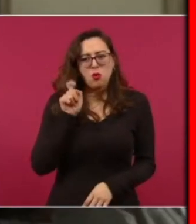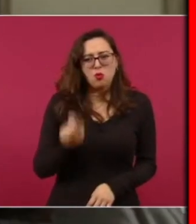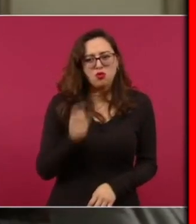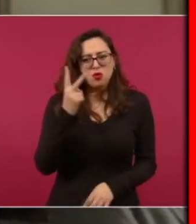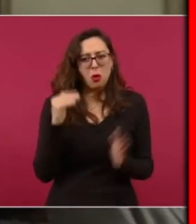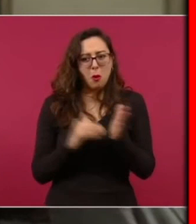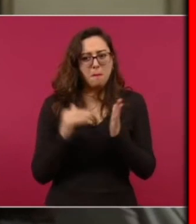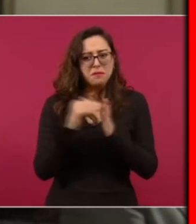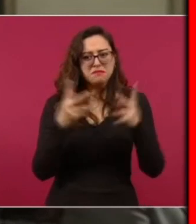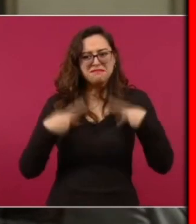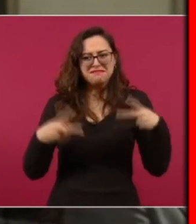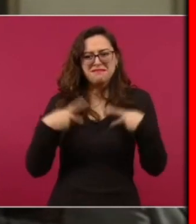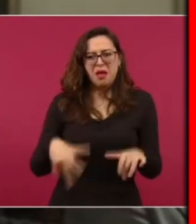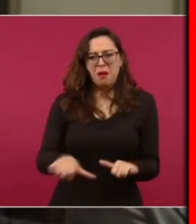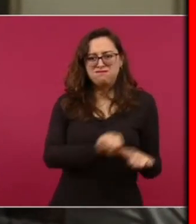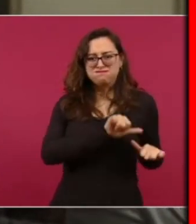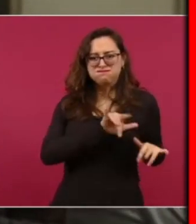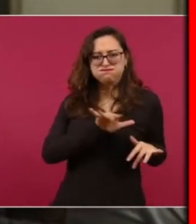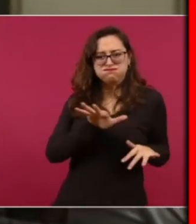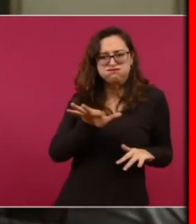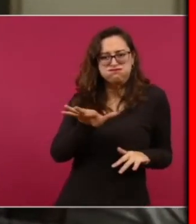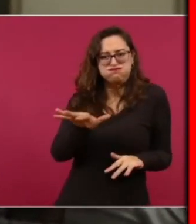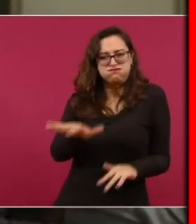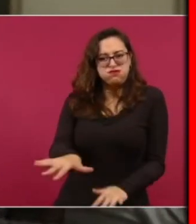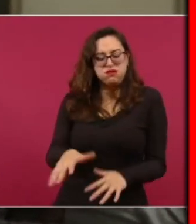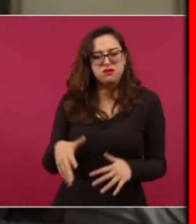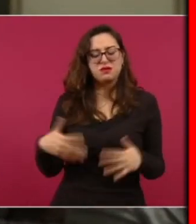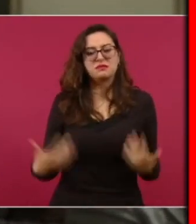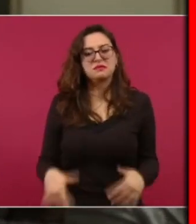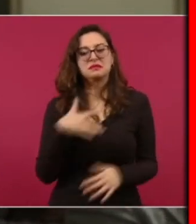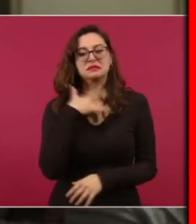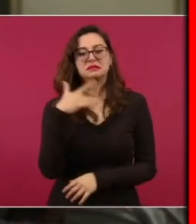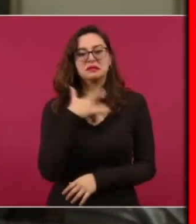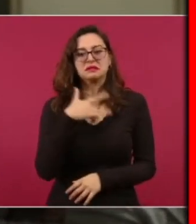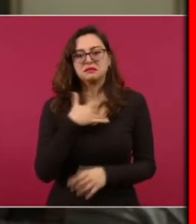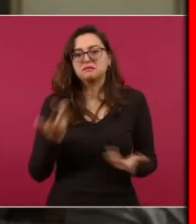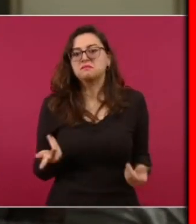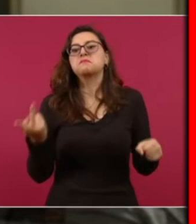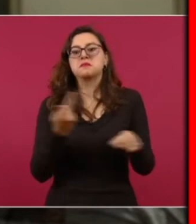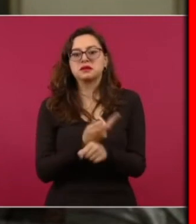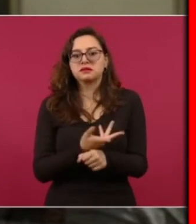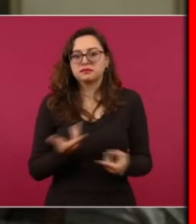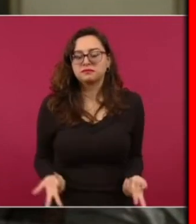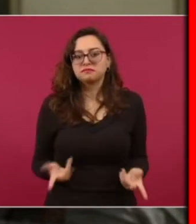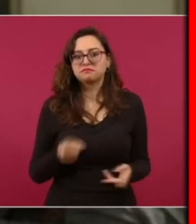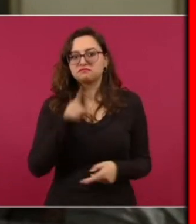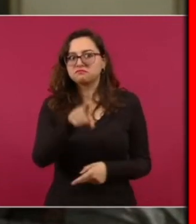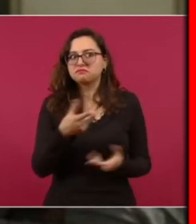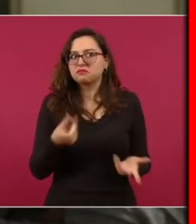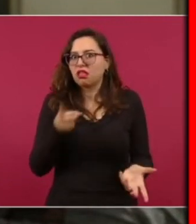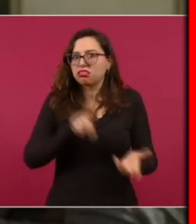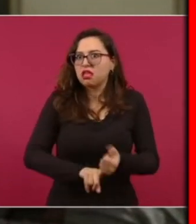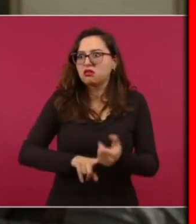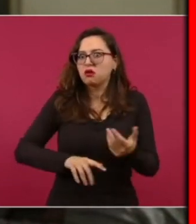opinión le merece que a pesar de la gran cantidad de personas que se dio cita, pues no hubo conflicto mayor, no se